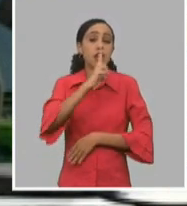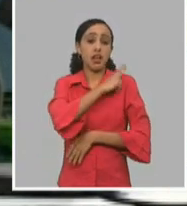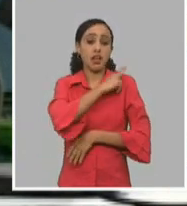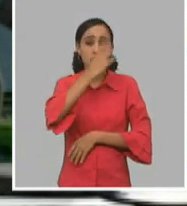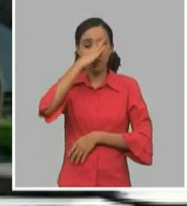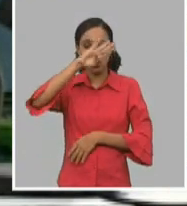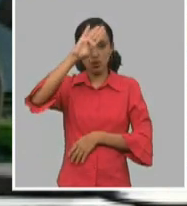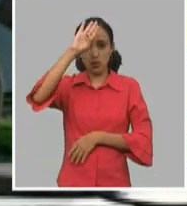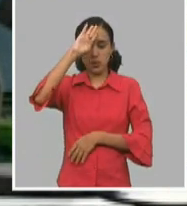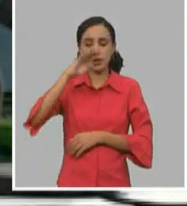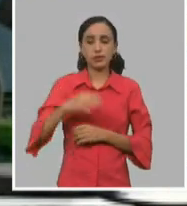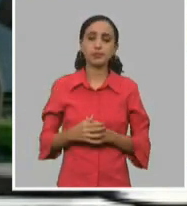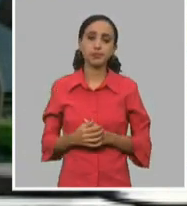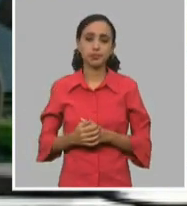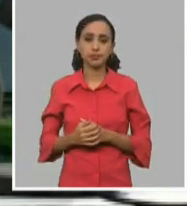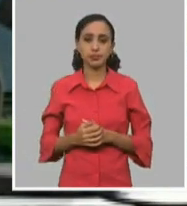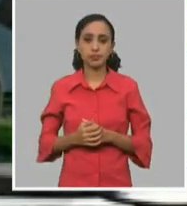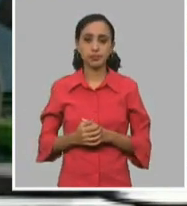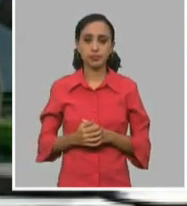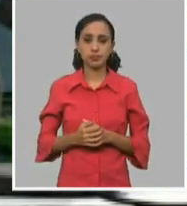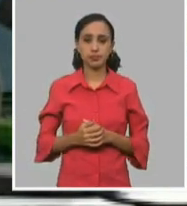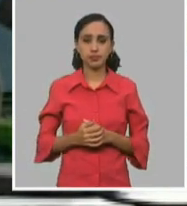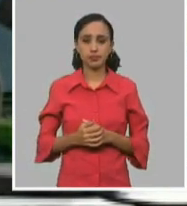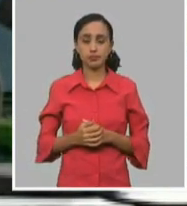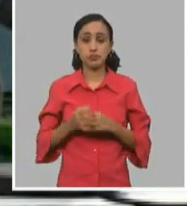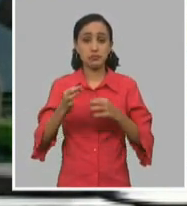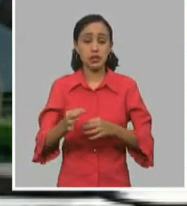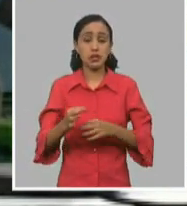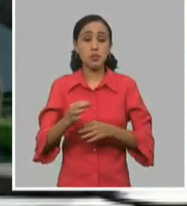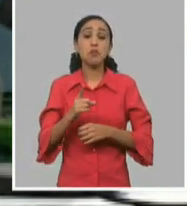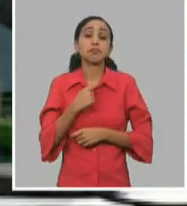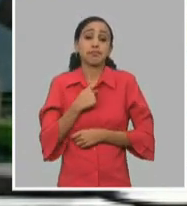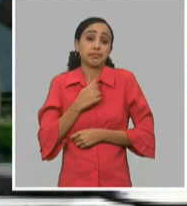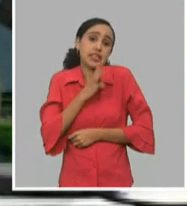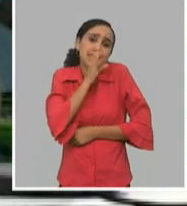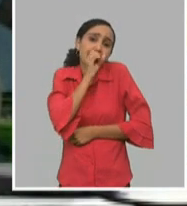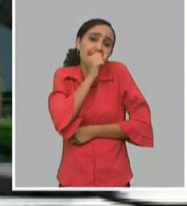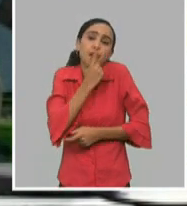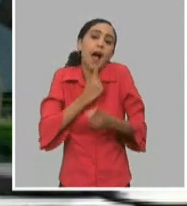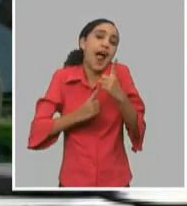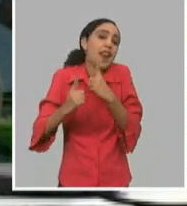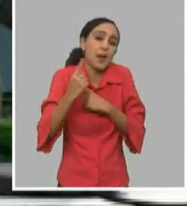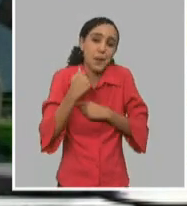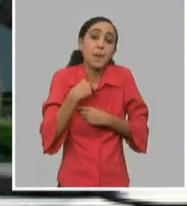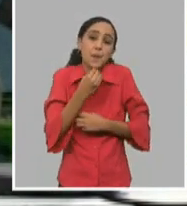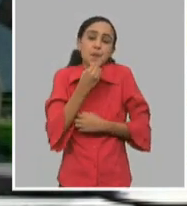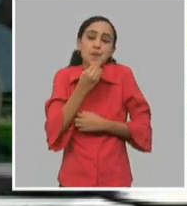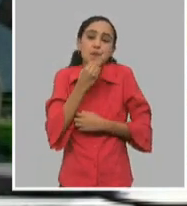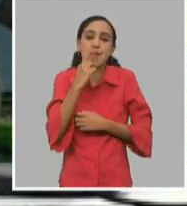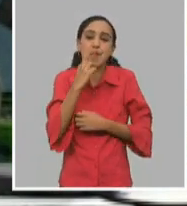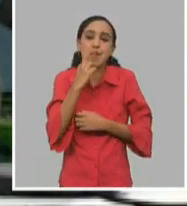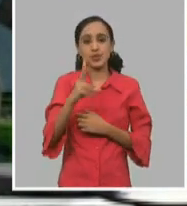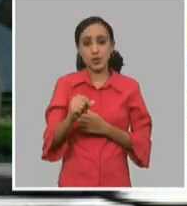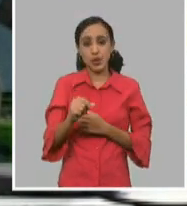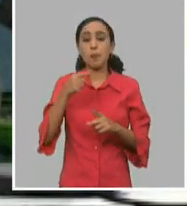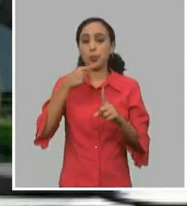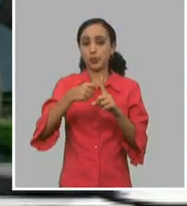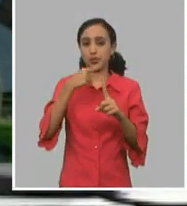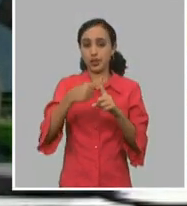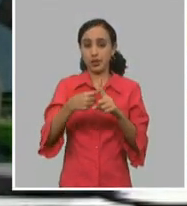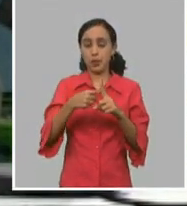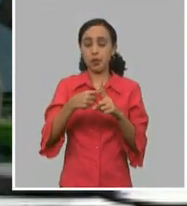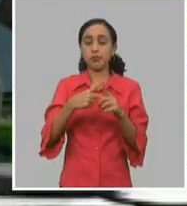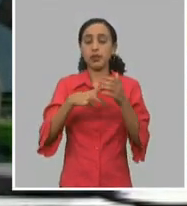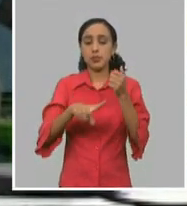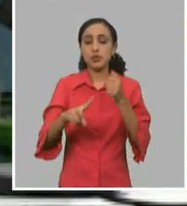país. Esto yo creo que fue uno de los secretos que la provincia nos trajo el resultado, Randy, y yo creo que se